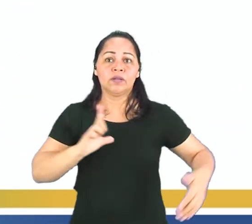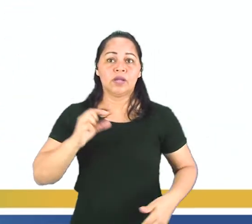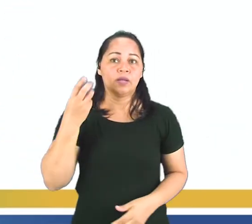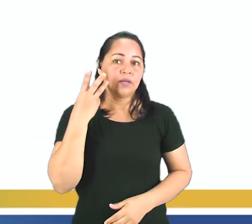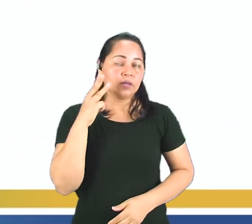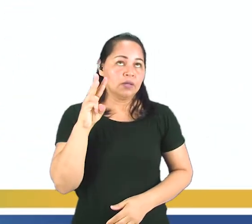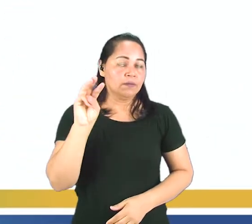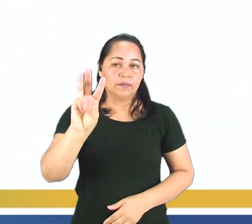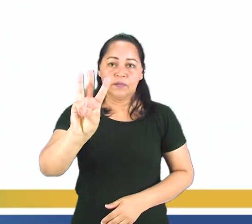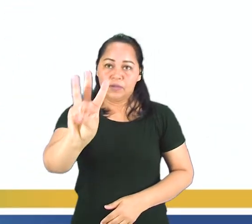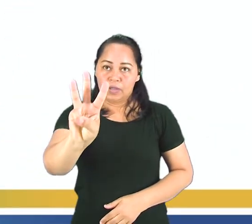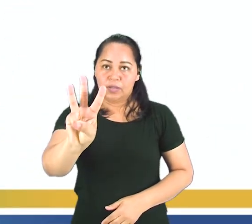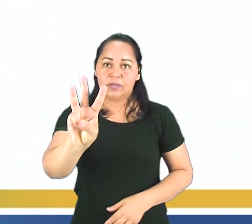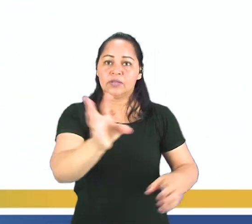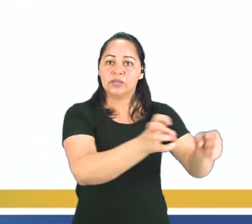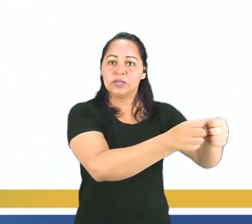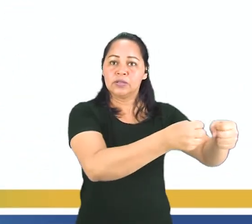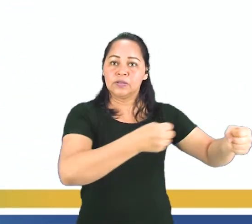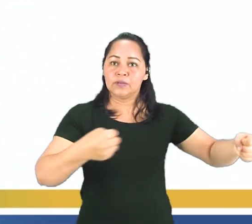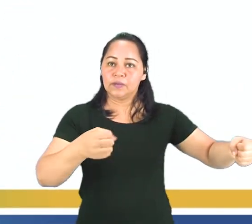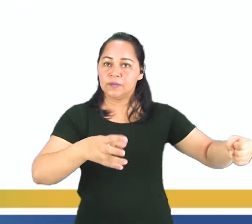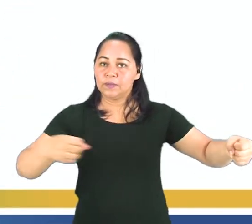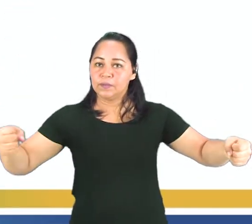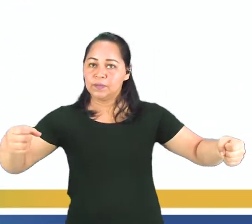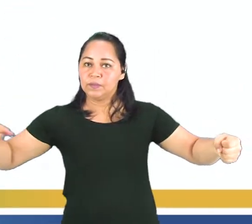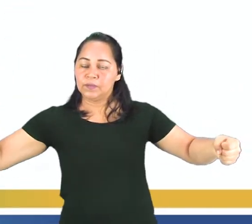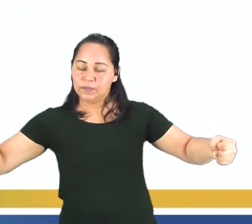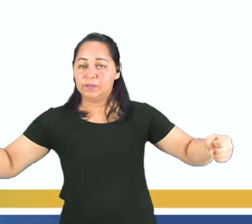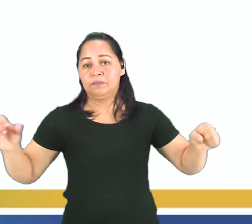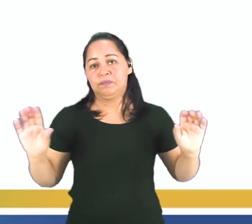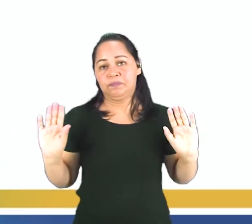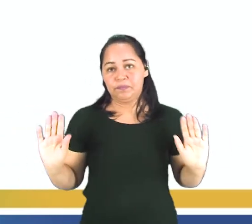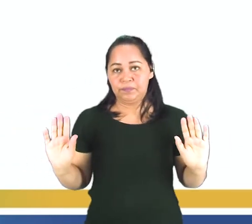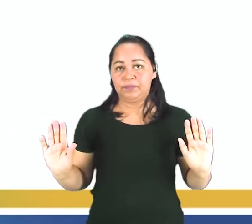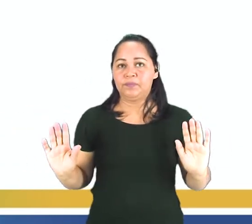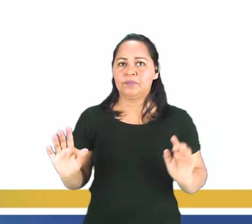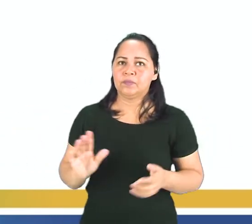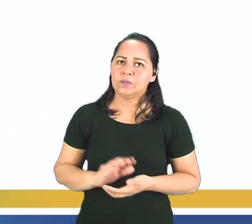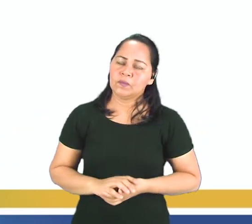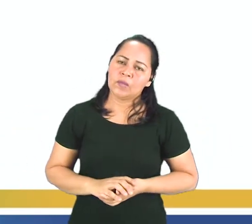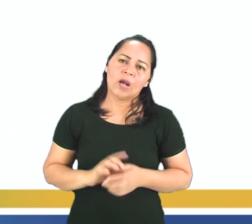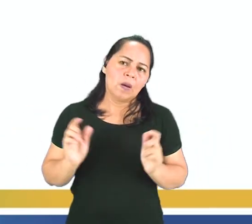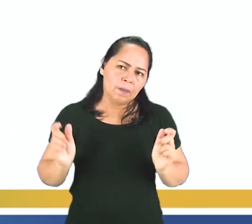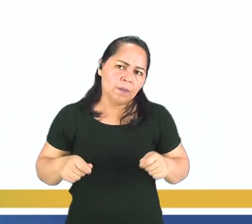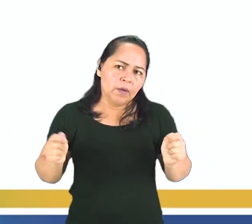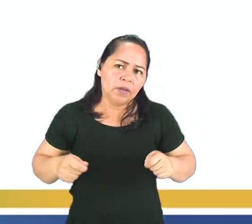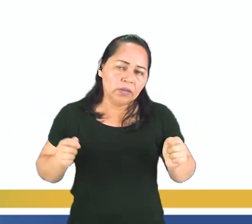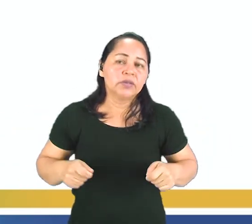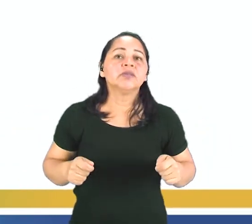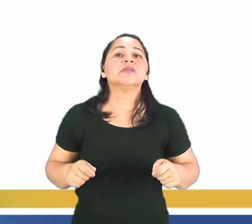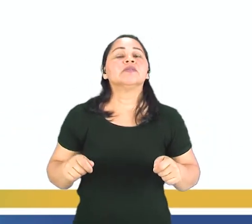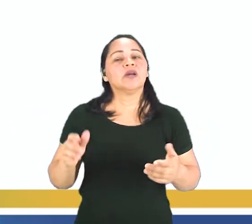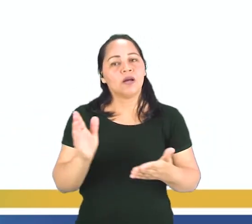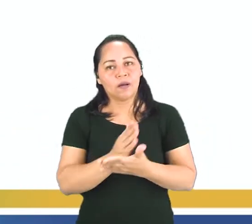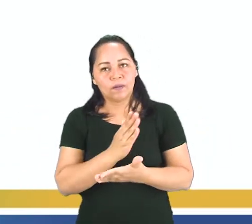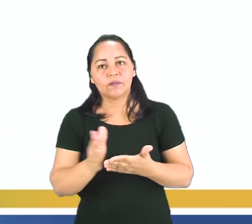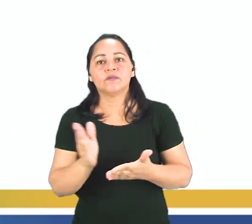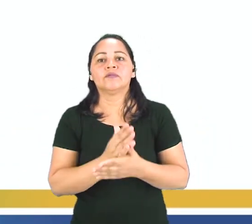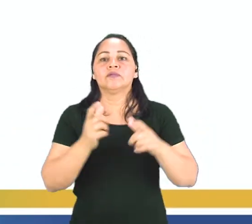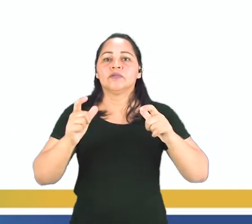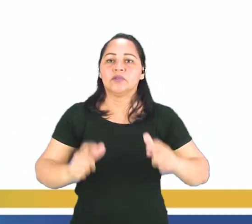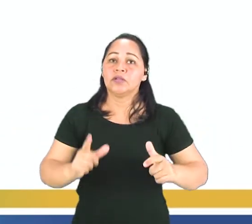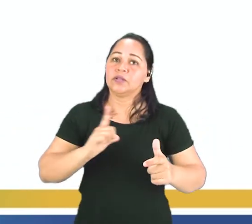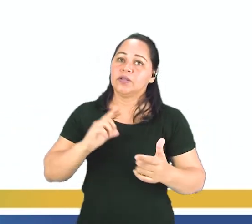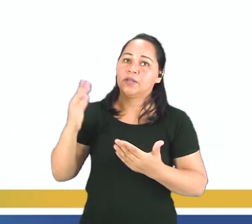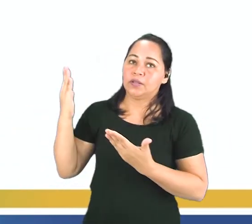Profesor, ¿no sería mejor llamar de guarda-roupa también en español? Bueno, chicos, también en algunas regiones él